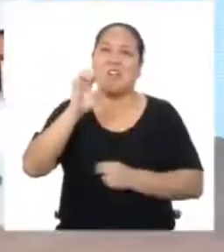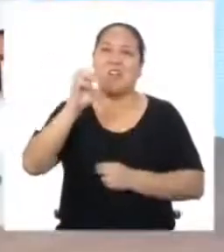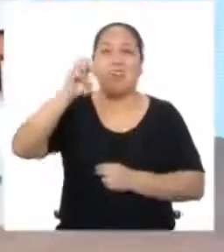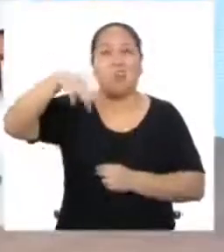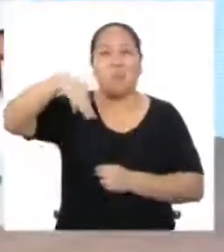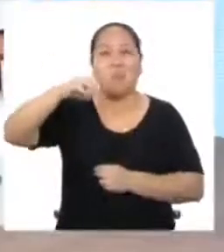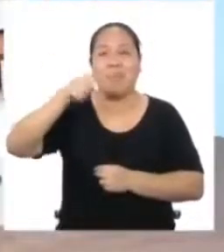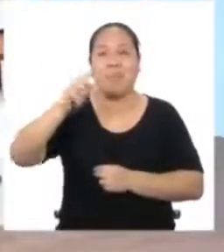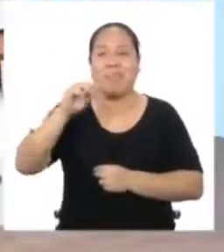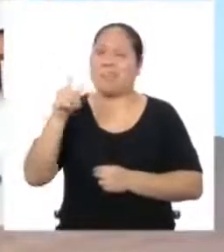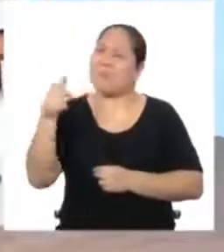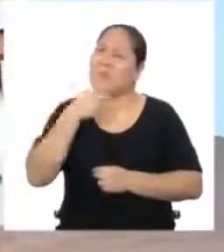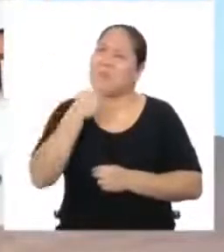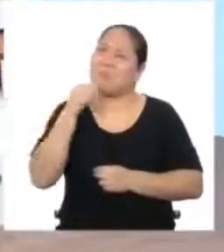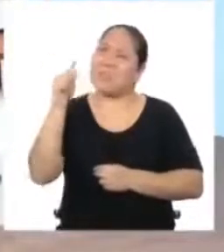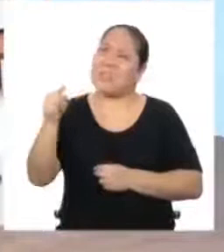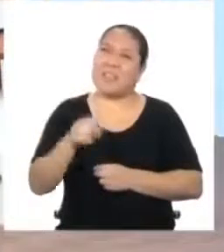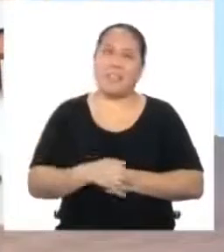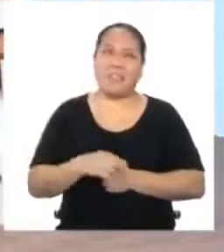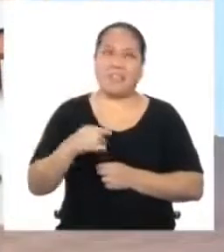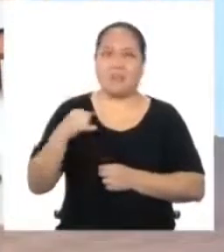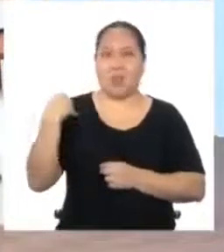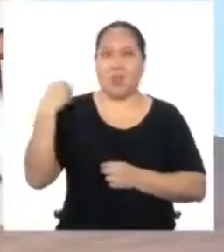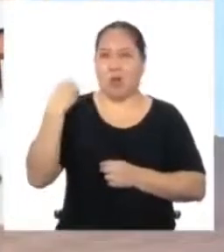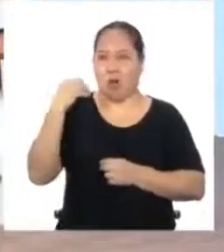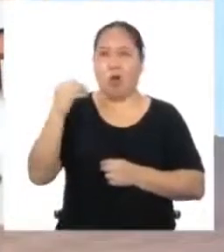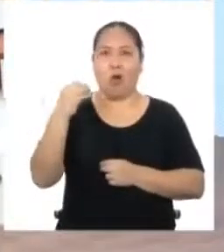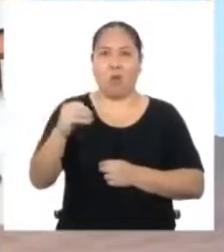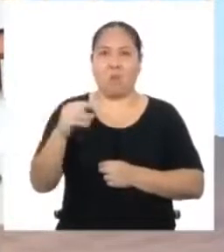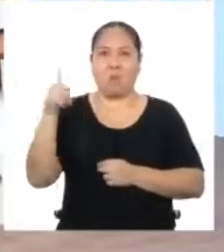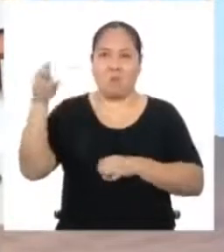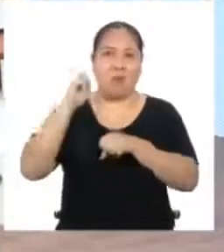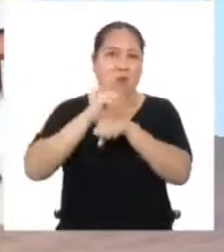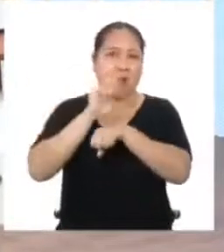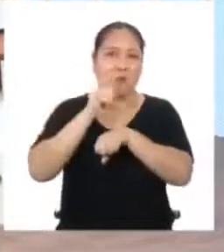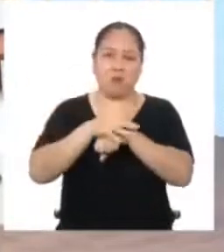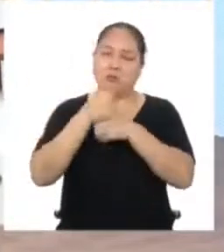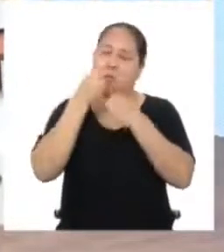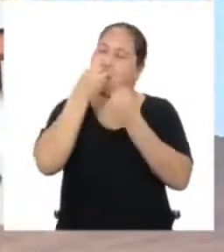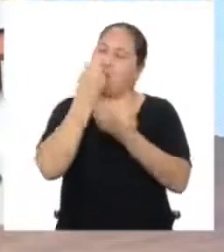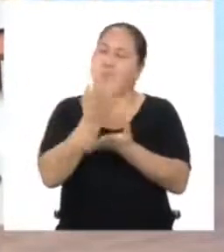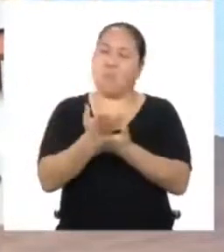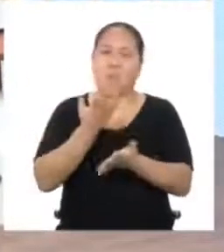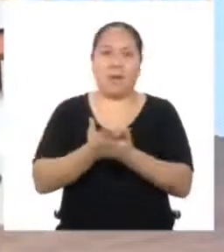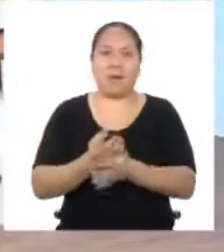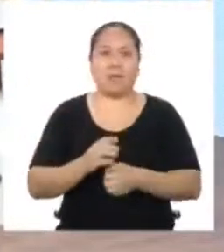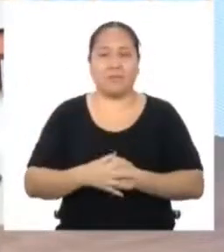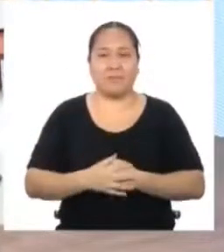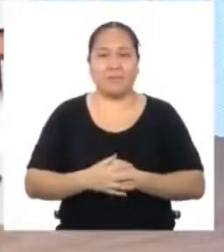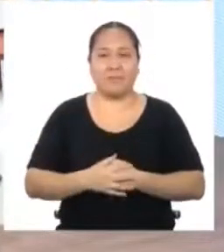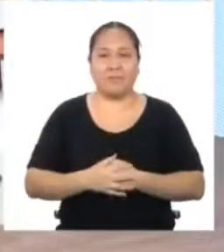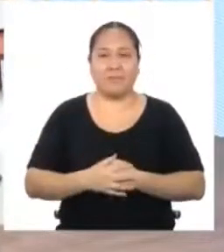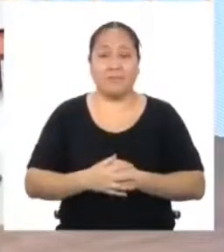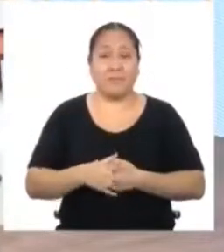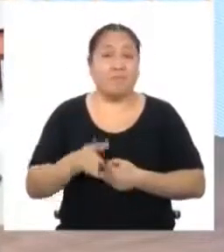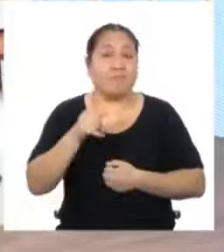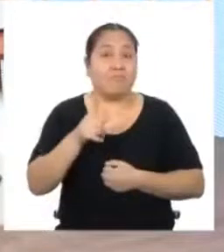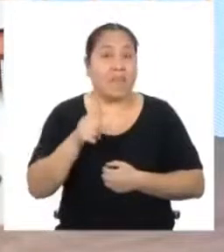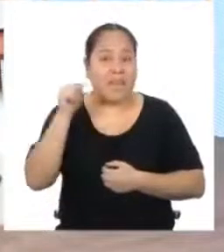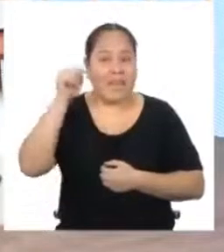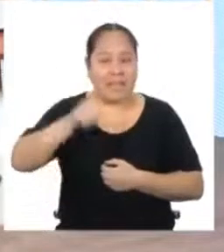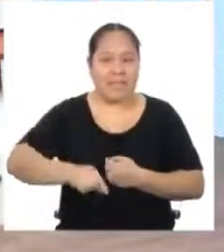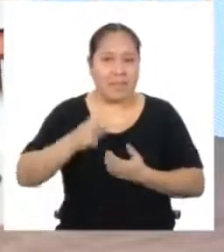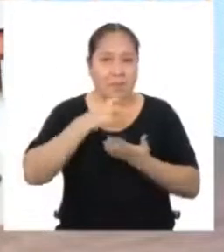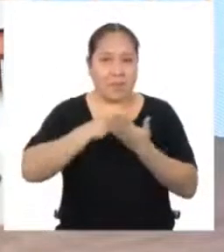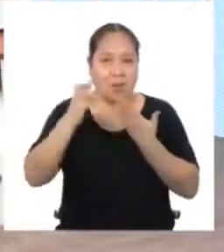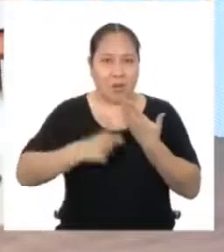Me encanta Rodrigo, se ve súper joven pero siempre me da consejos muy buenos Entonces, les propongo algo ¿Dedicamos el programa de